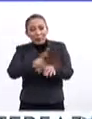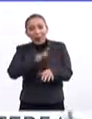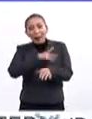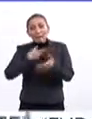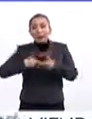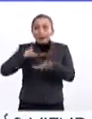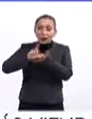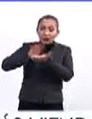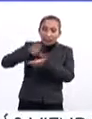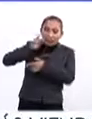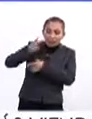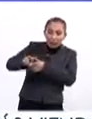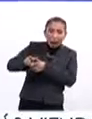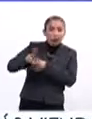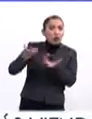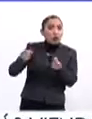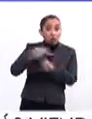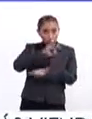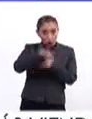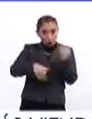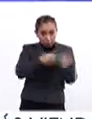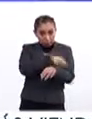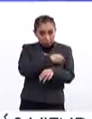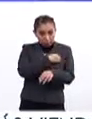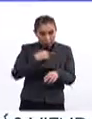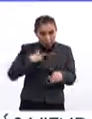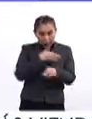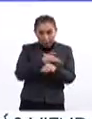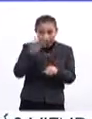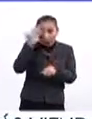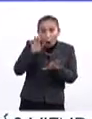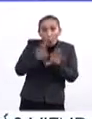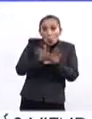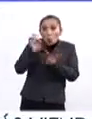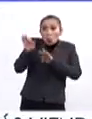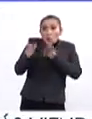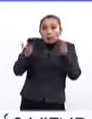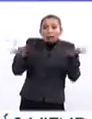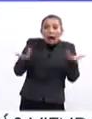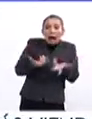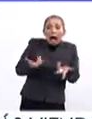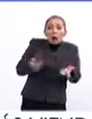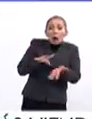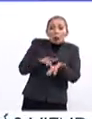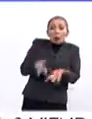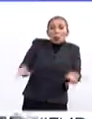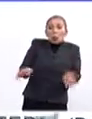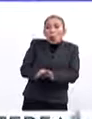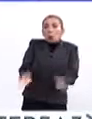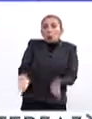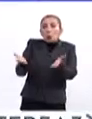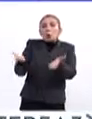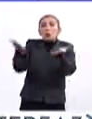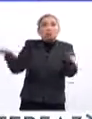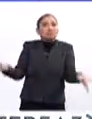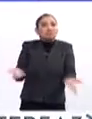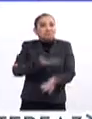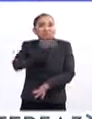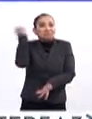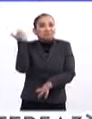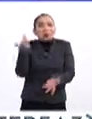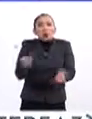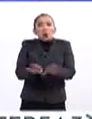existen personas con discapacidad, no todos los miembros de la familia sabemos bien cómo tratarlos, cómo apoyarlos, cómo sacar su máximo potencial,